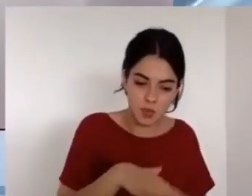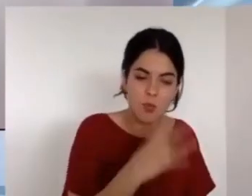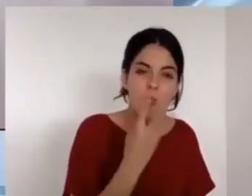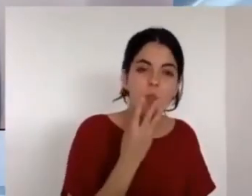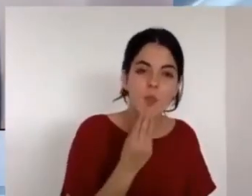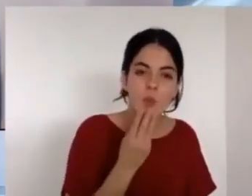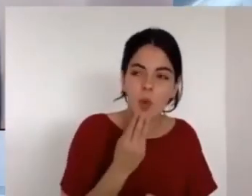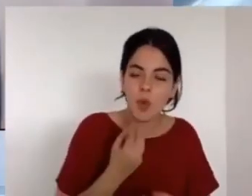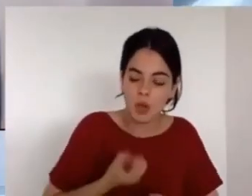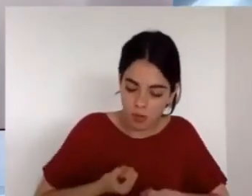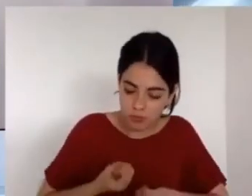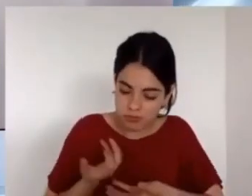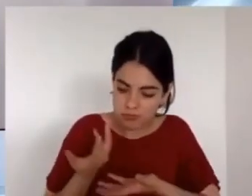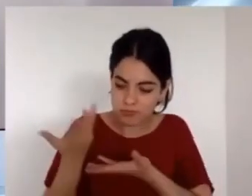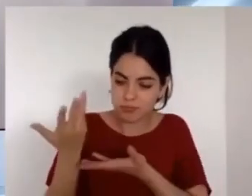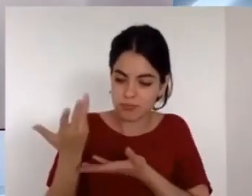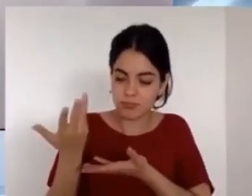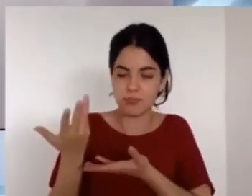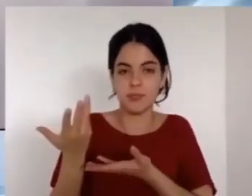mire el resultado.